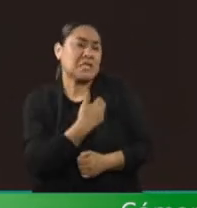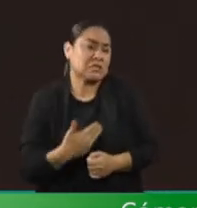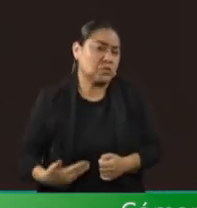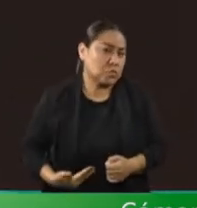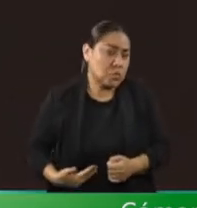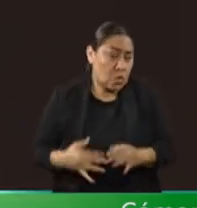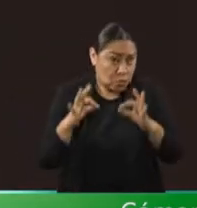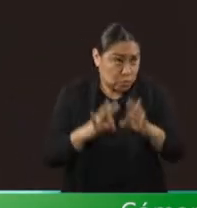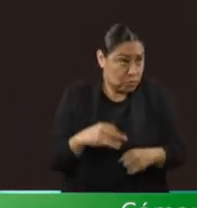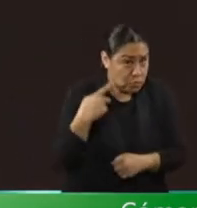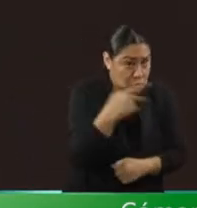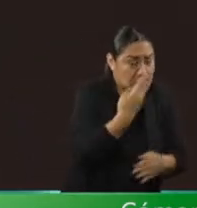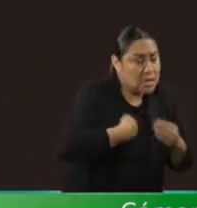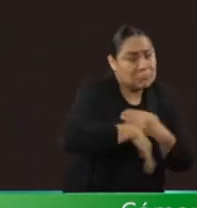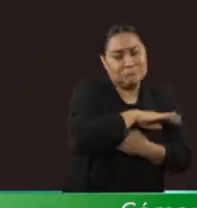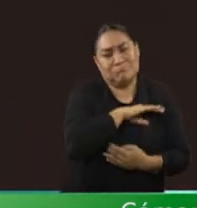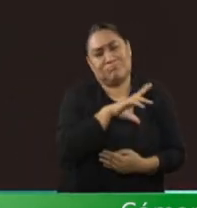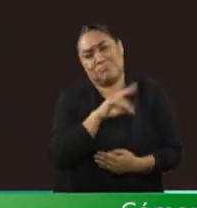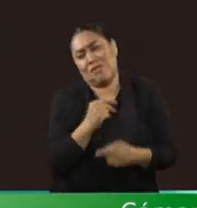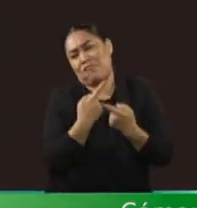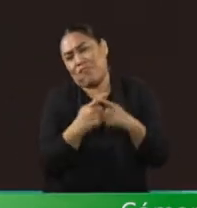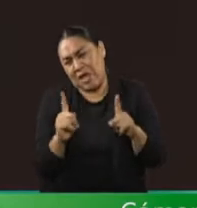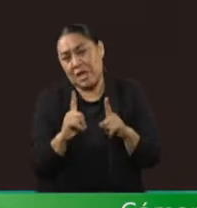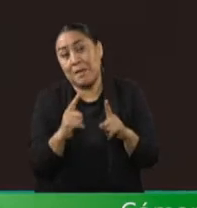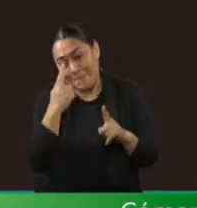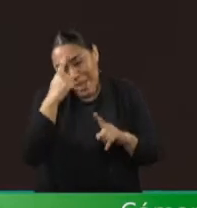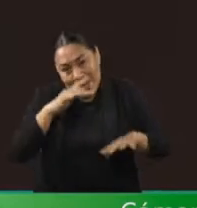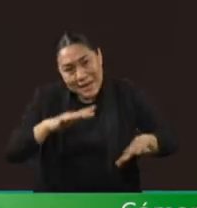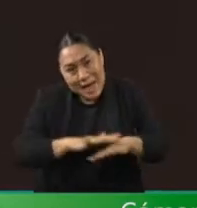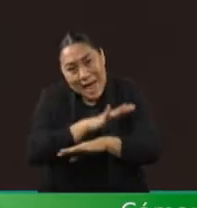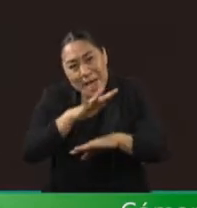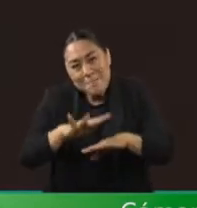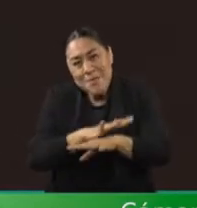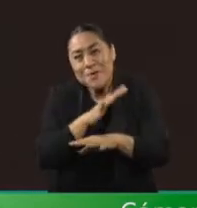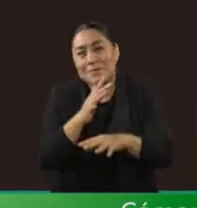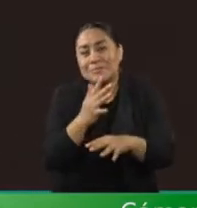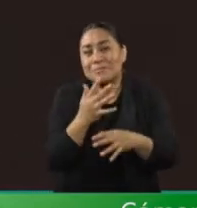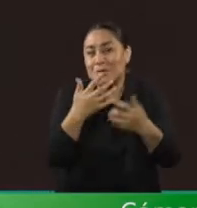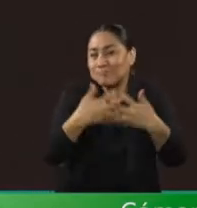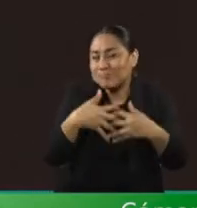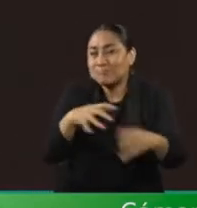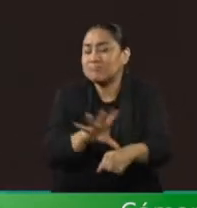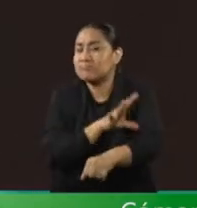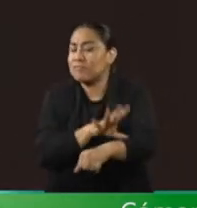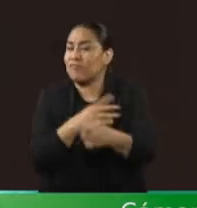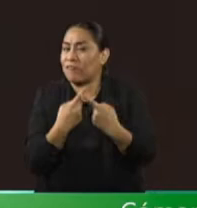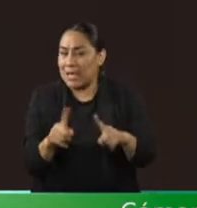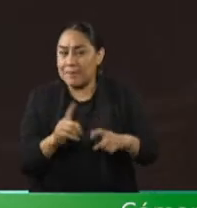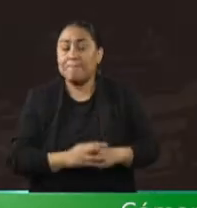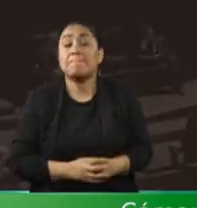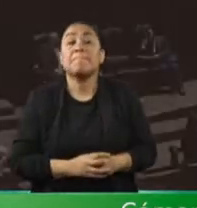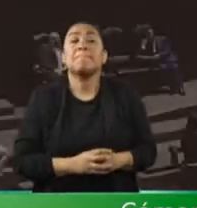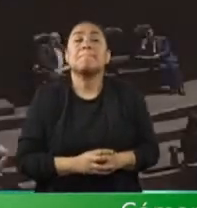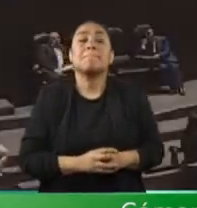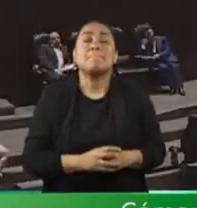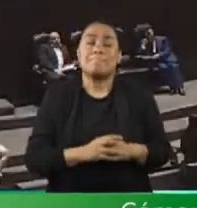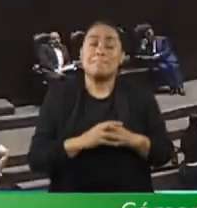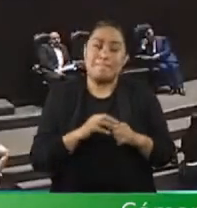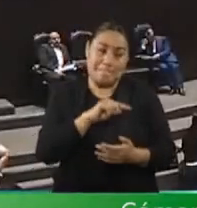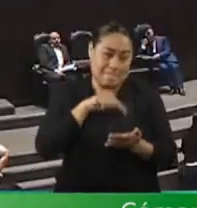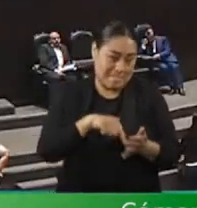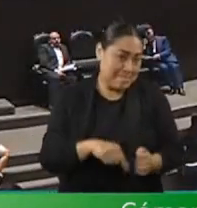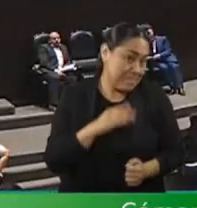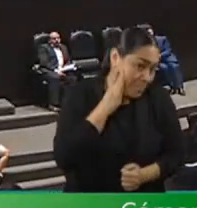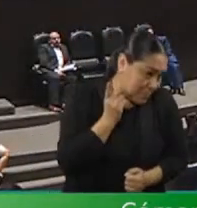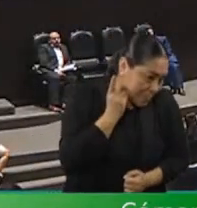suya y que está en contra de la transición energética. Aquí en este salón de sesiones y en el Zócalo de la Ciudad de México, la